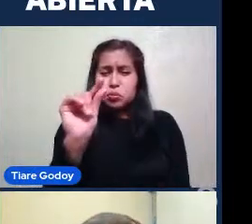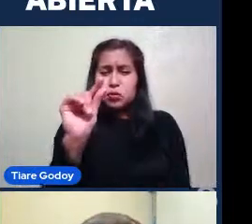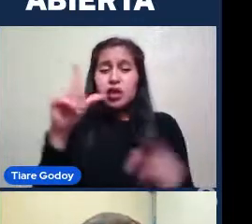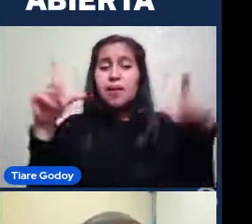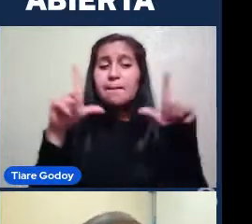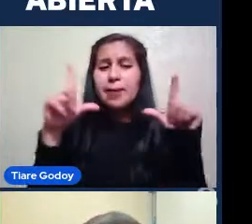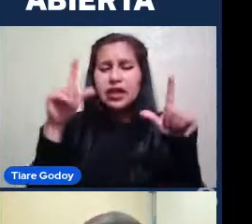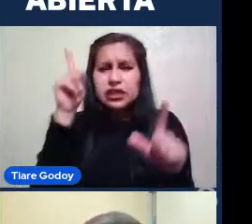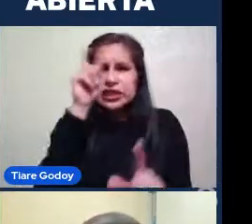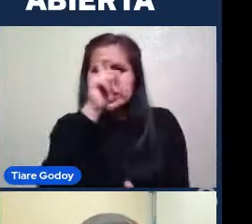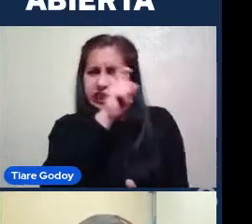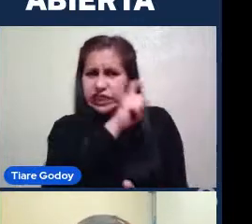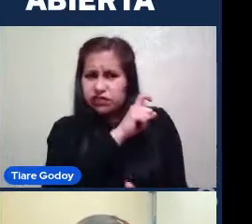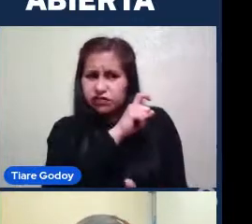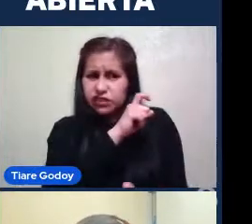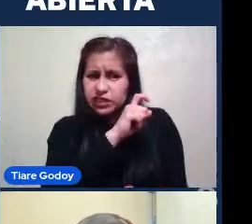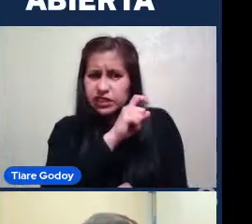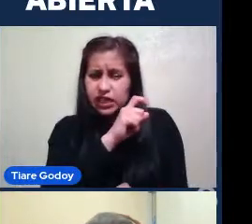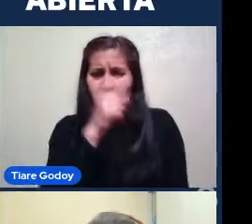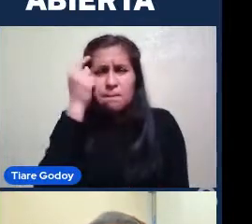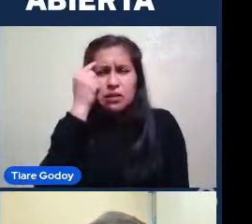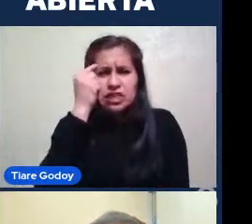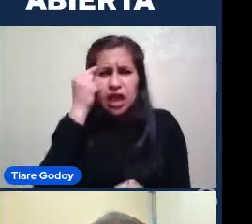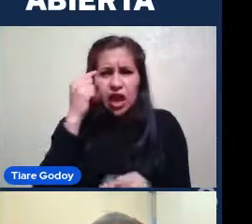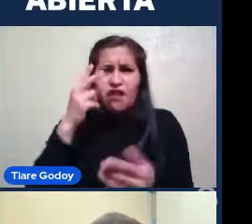difícil Asignarles Algún tamaño